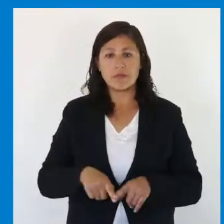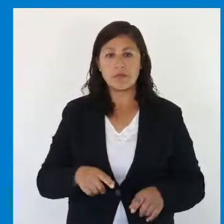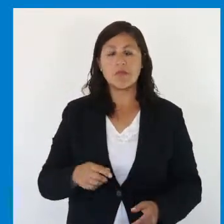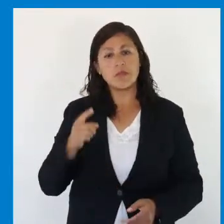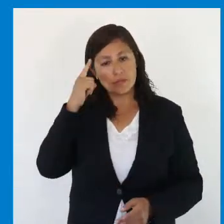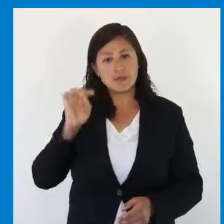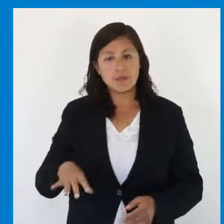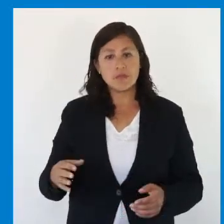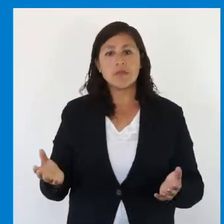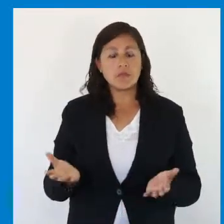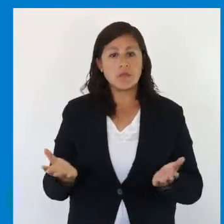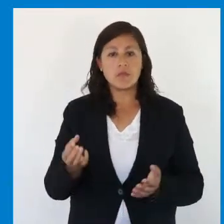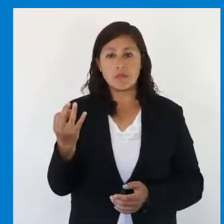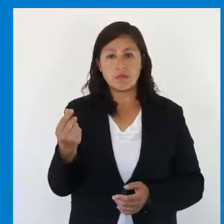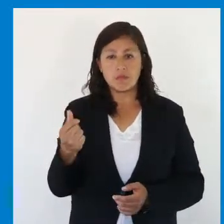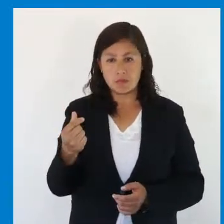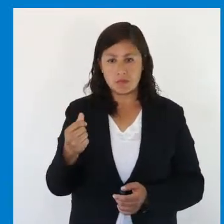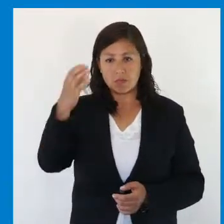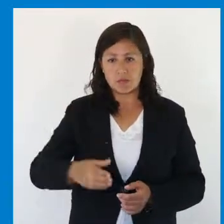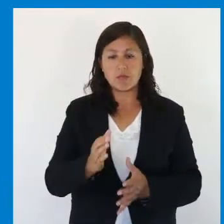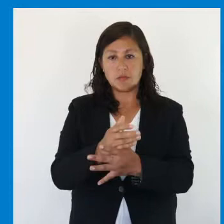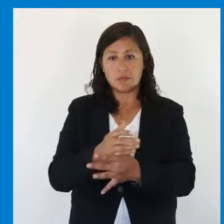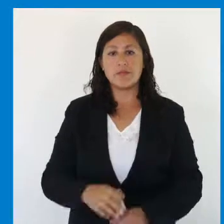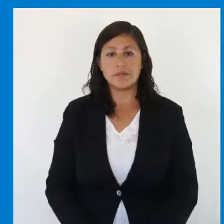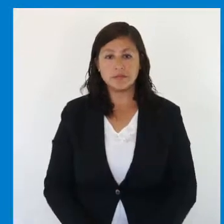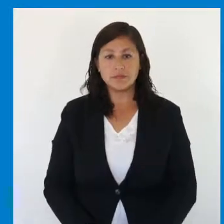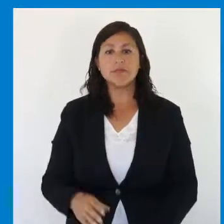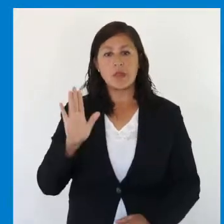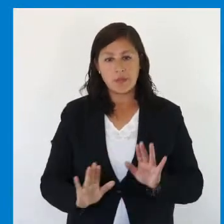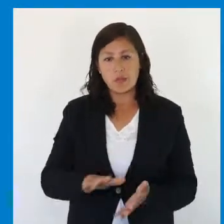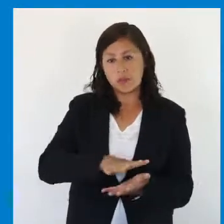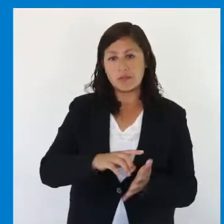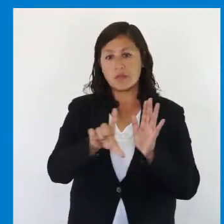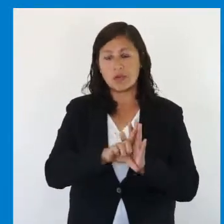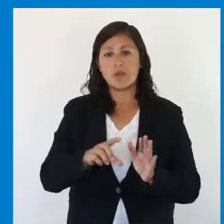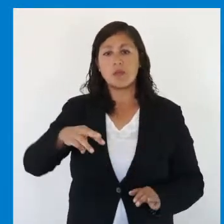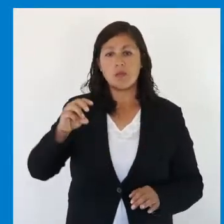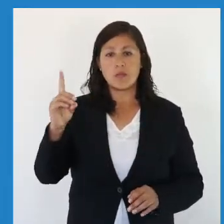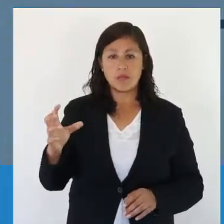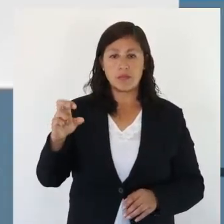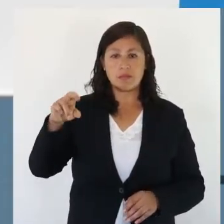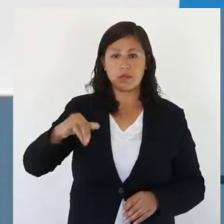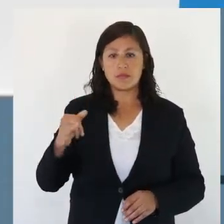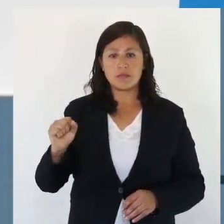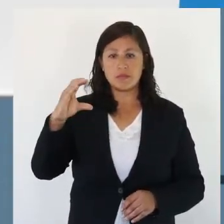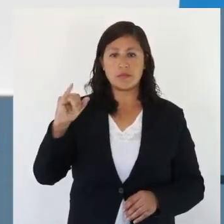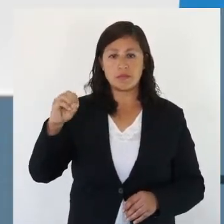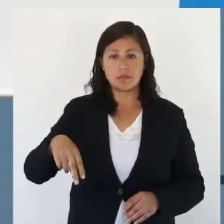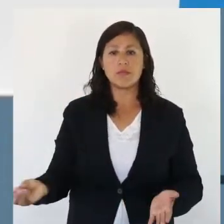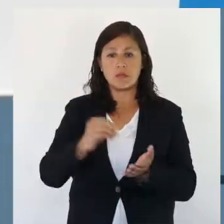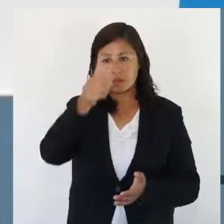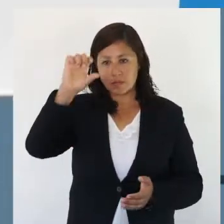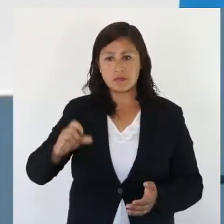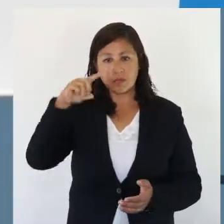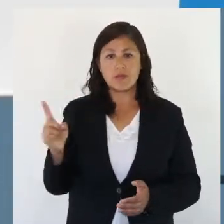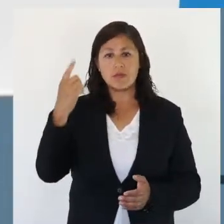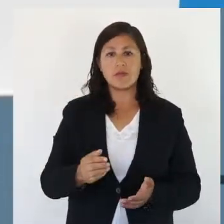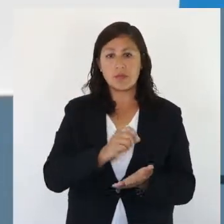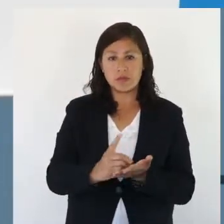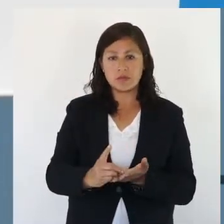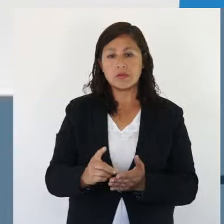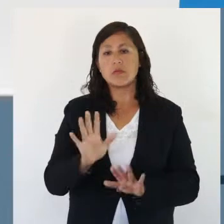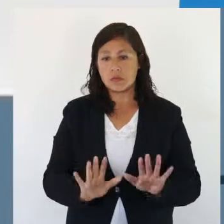tribunales tomar en consideración la situación socioeconómica del infractor. A modo de ejemplo, la Ley de Modernización incorpora la mera